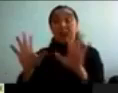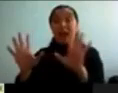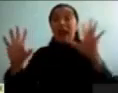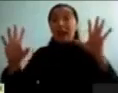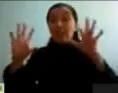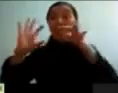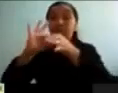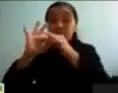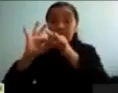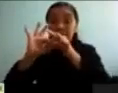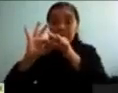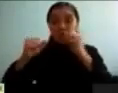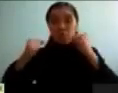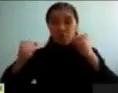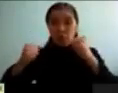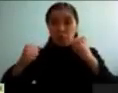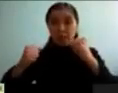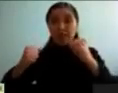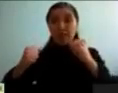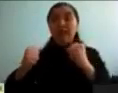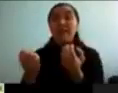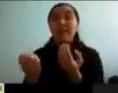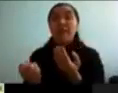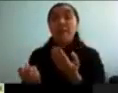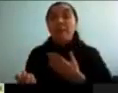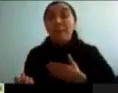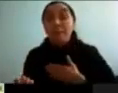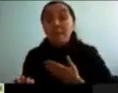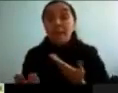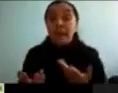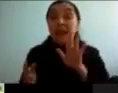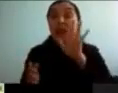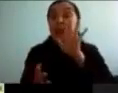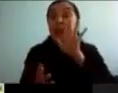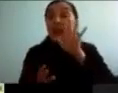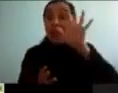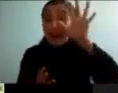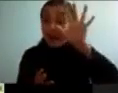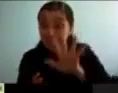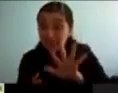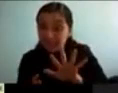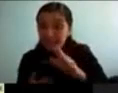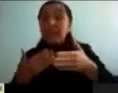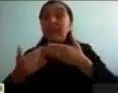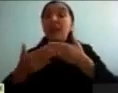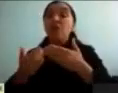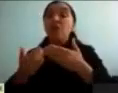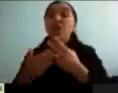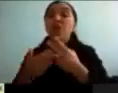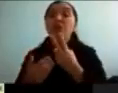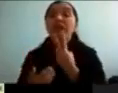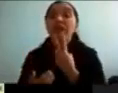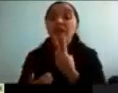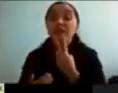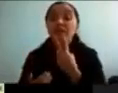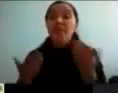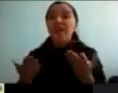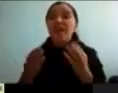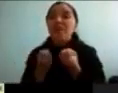muy fuerte de dependencia entre las características del lugar donde uno vive y cómo se expresan las distintas condiciones